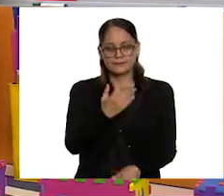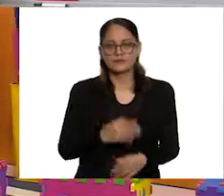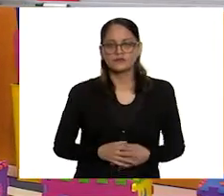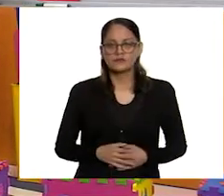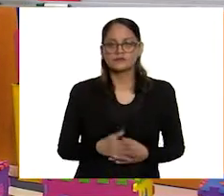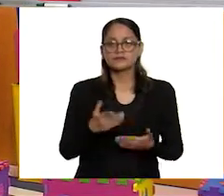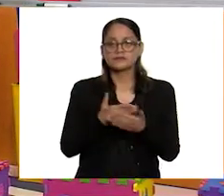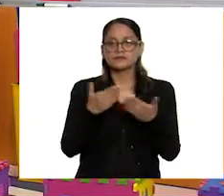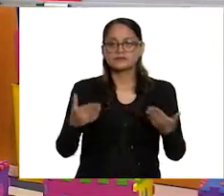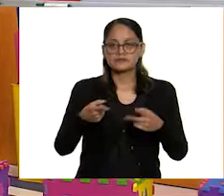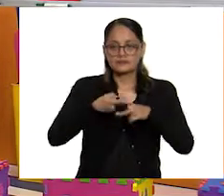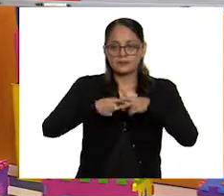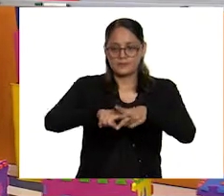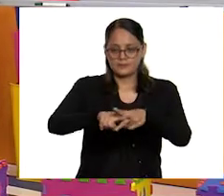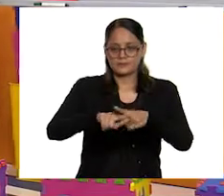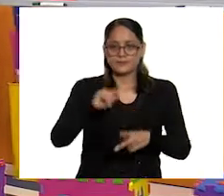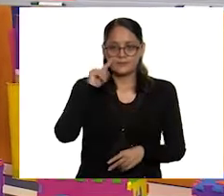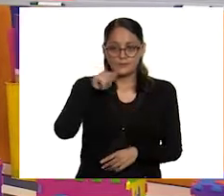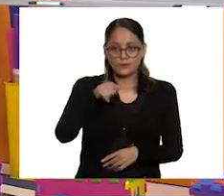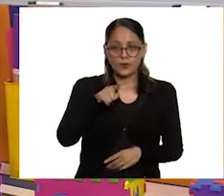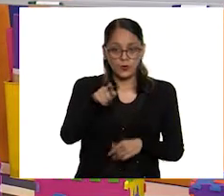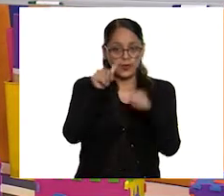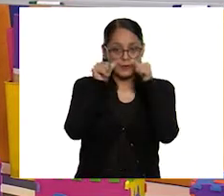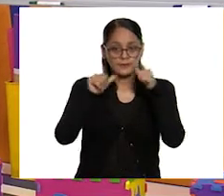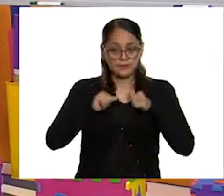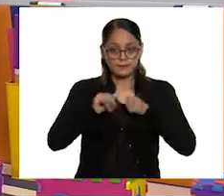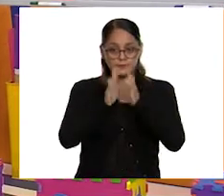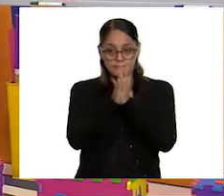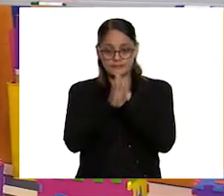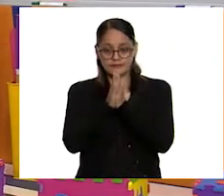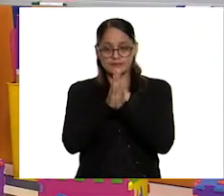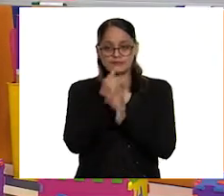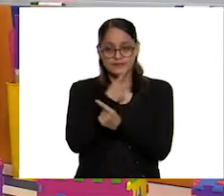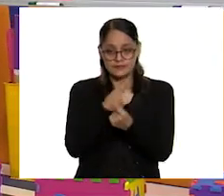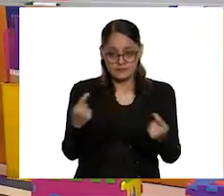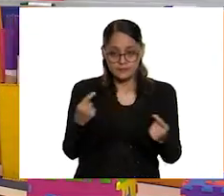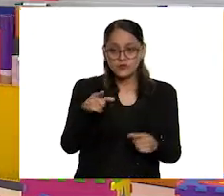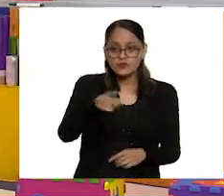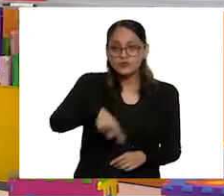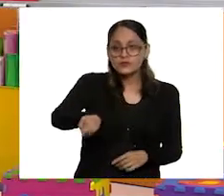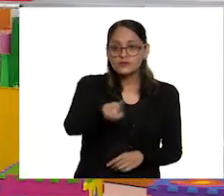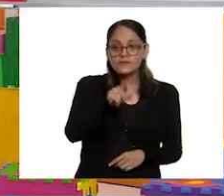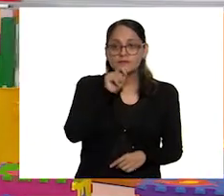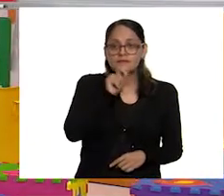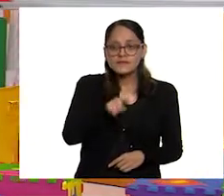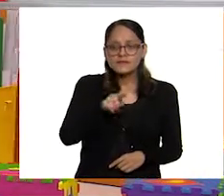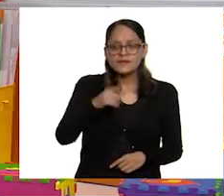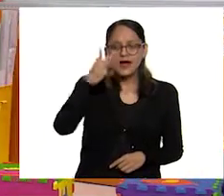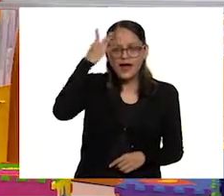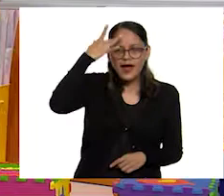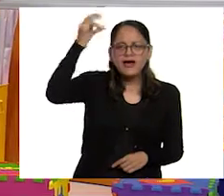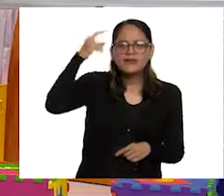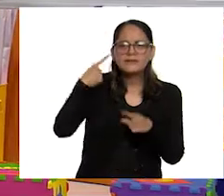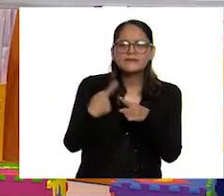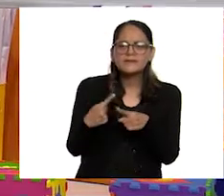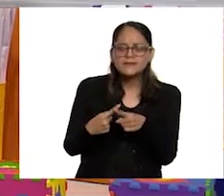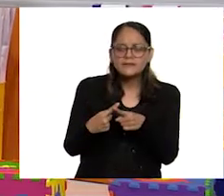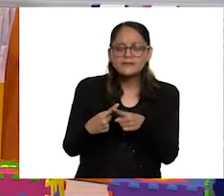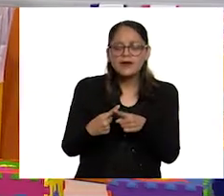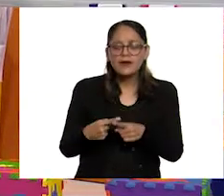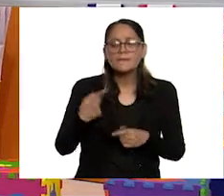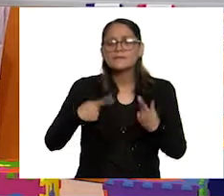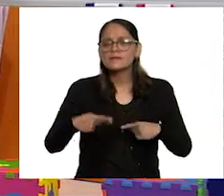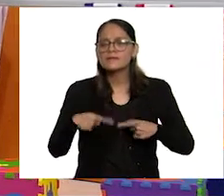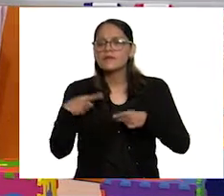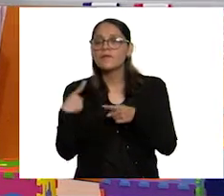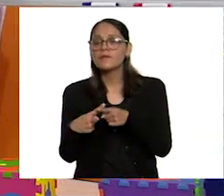empezar. Aquí está. Perfecto. Pongan mucha atención niños y niñas para que ustedes también adivinen de quién o de